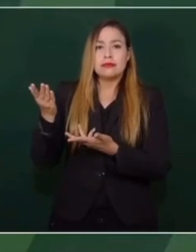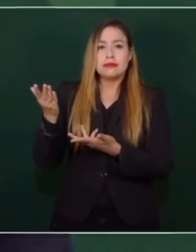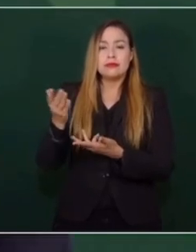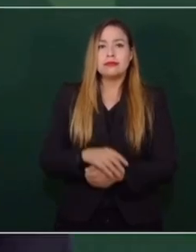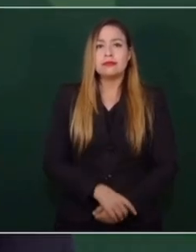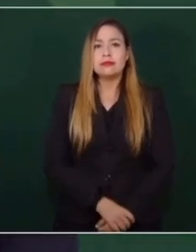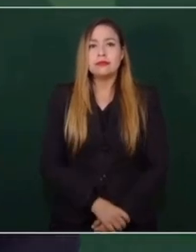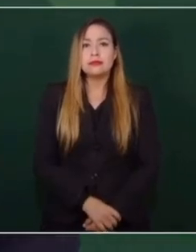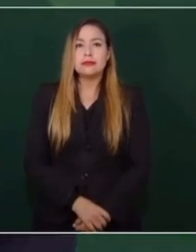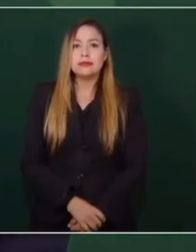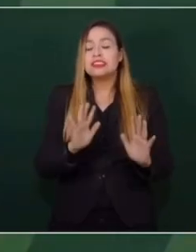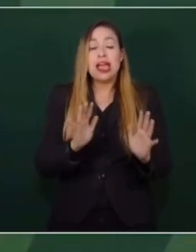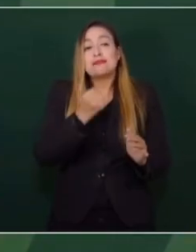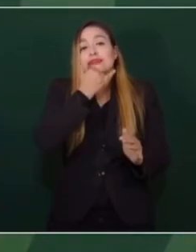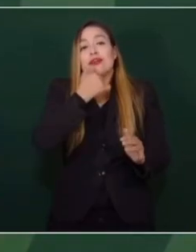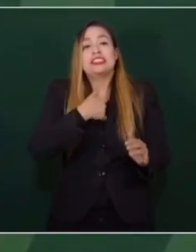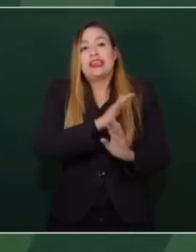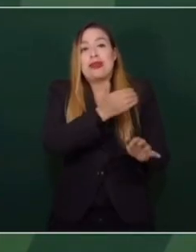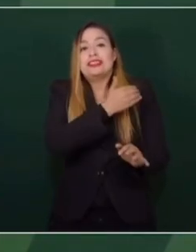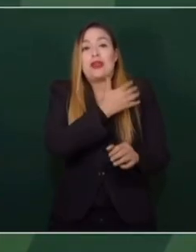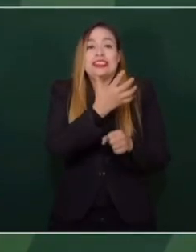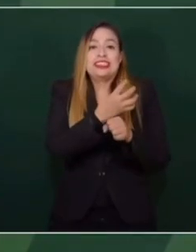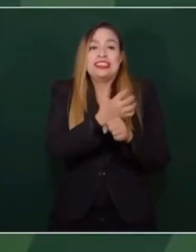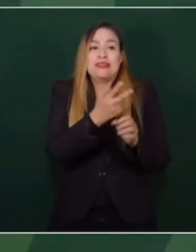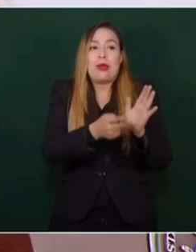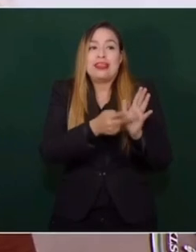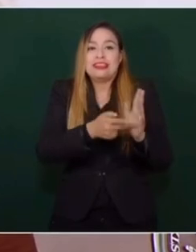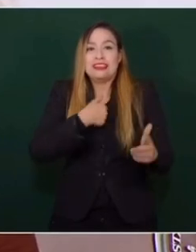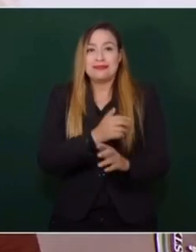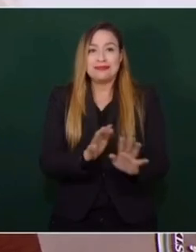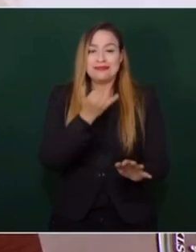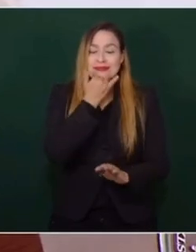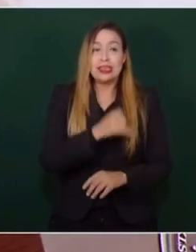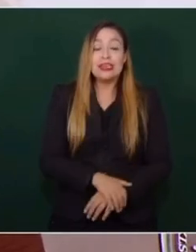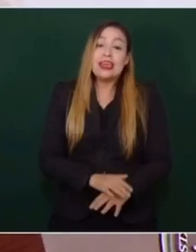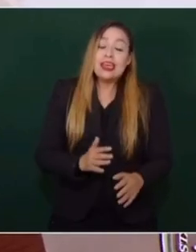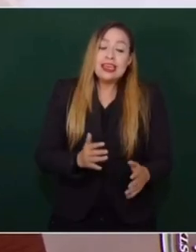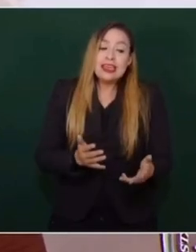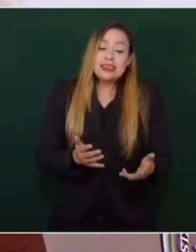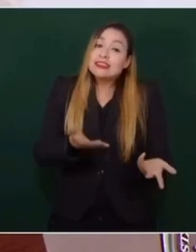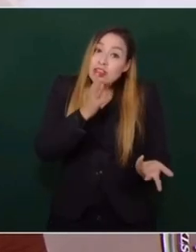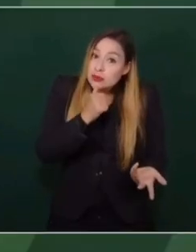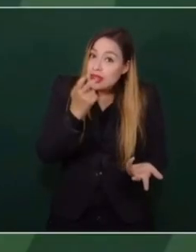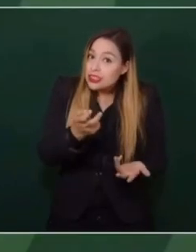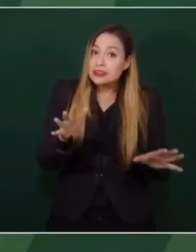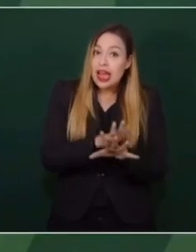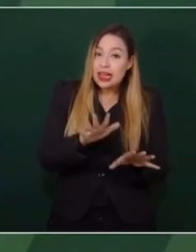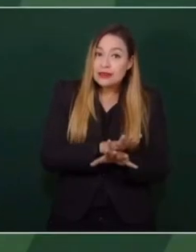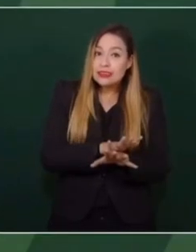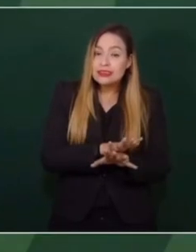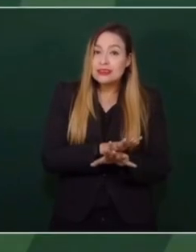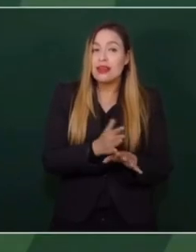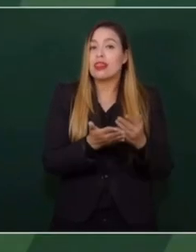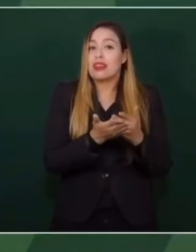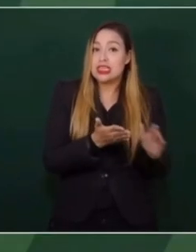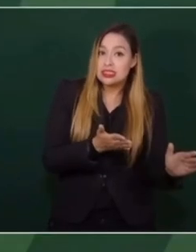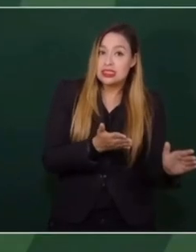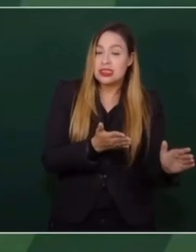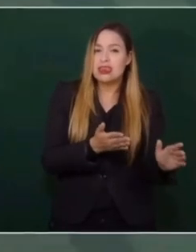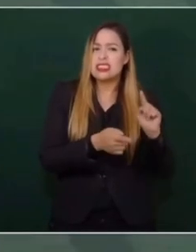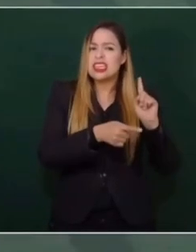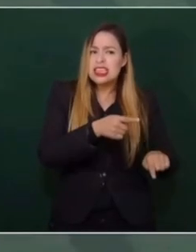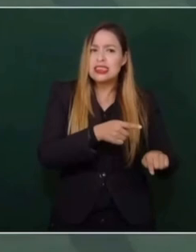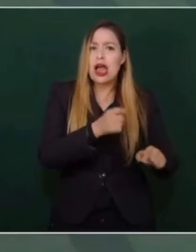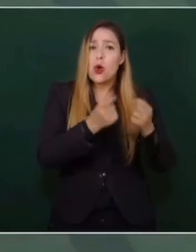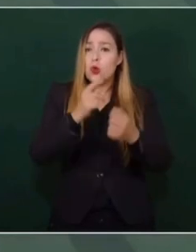no se puede cambiar, si no se puede cambiar y se excluye en algunos